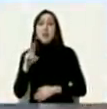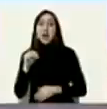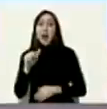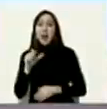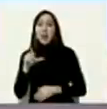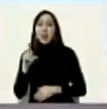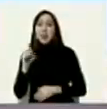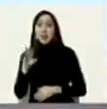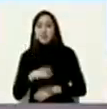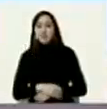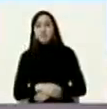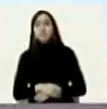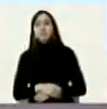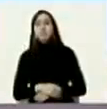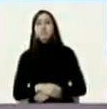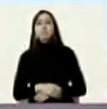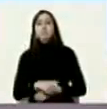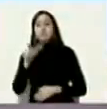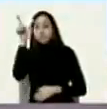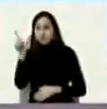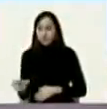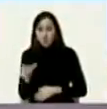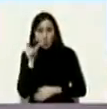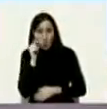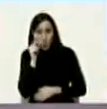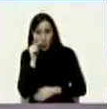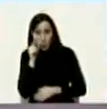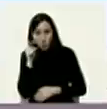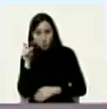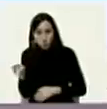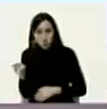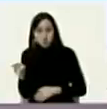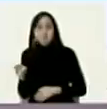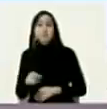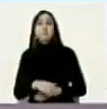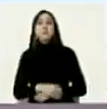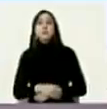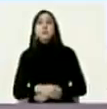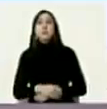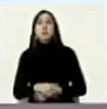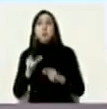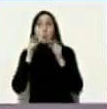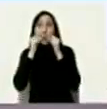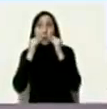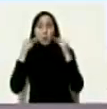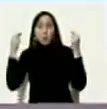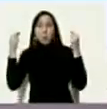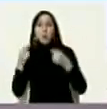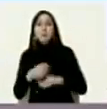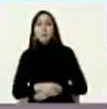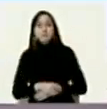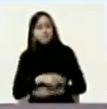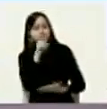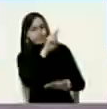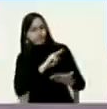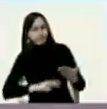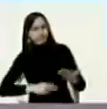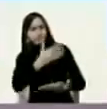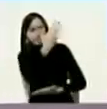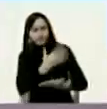porque Dac Nillander este hombre de bigote que apareció leyendo el documento